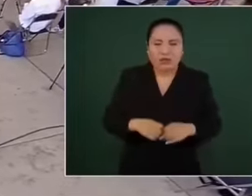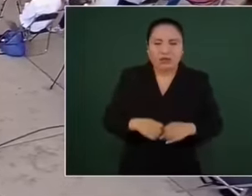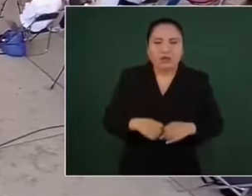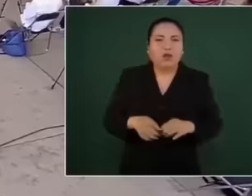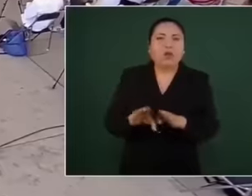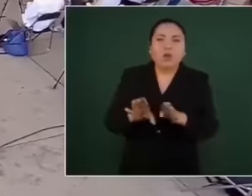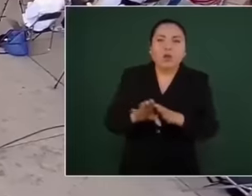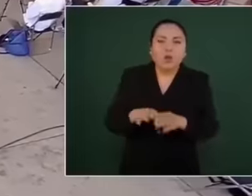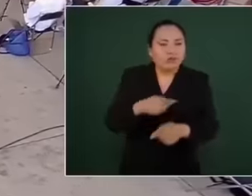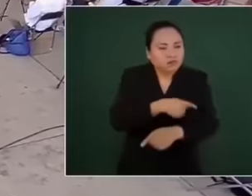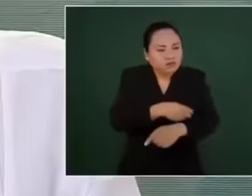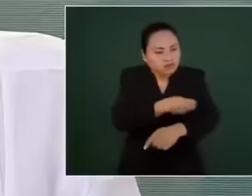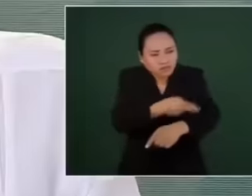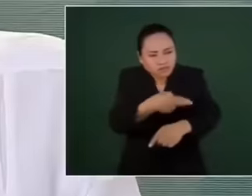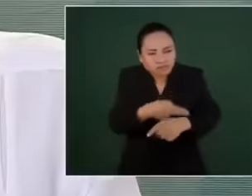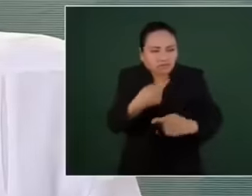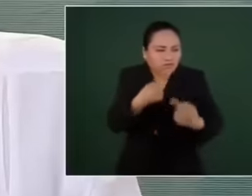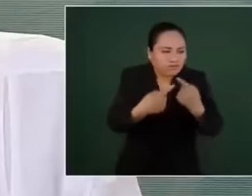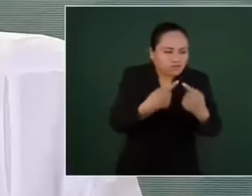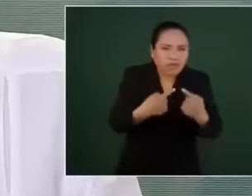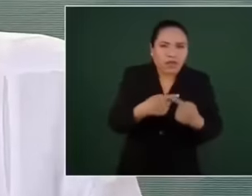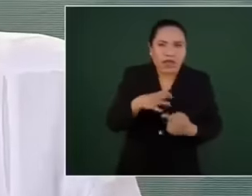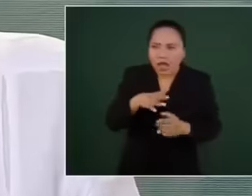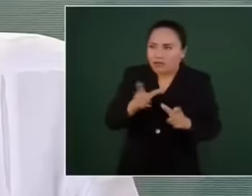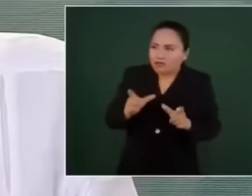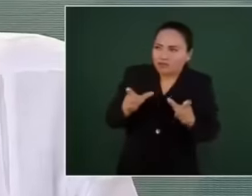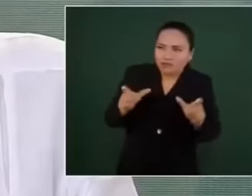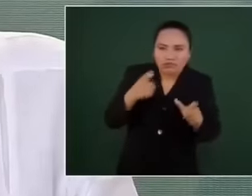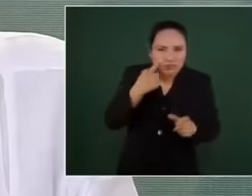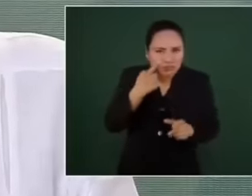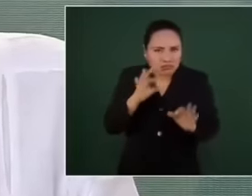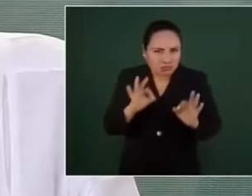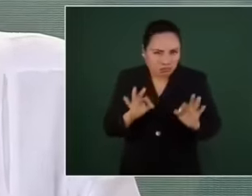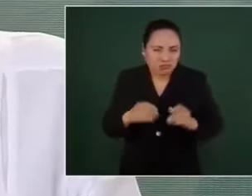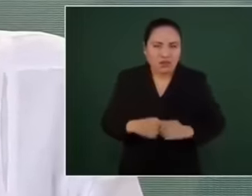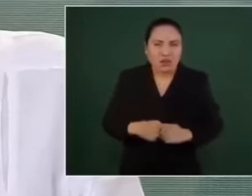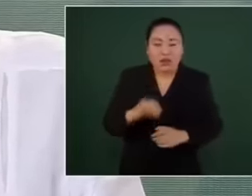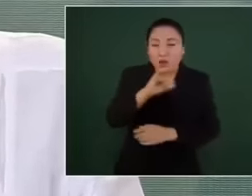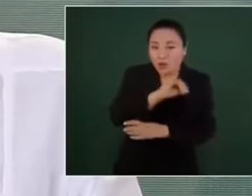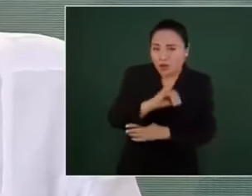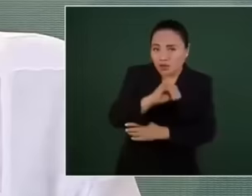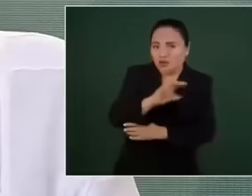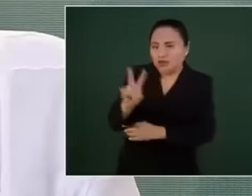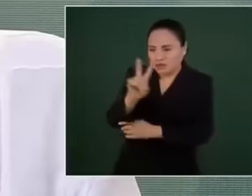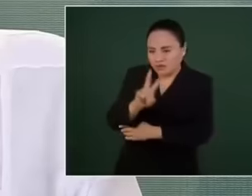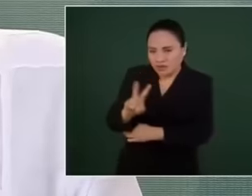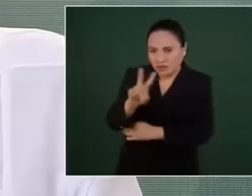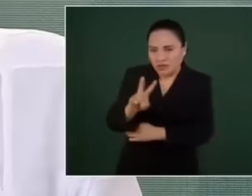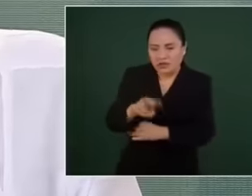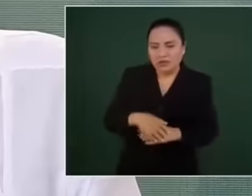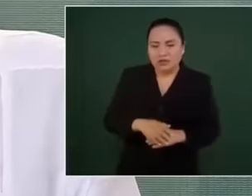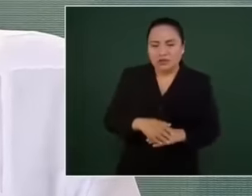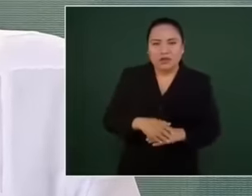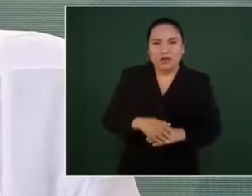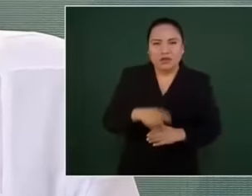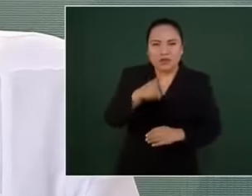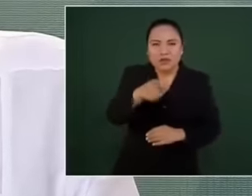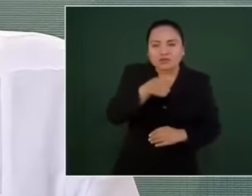nos organizamos, a ver guardia. También, pero jueves y viernes ustedes